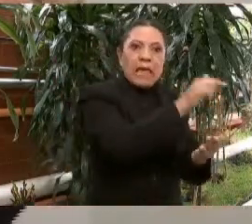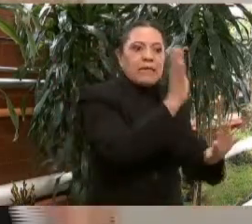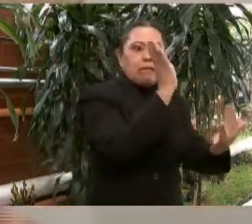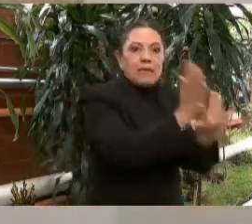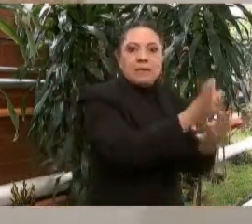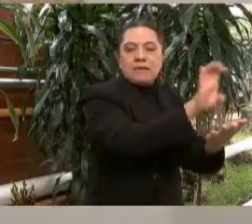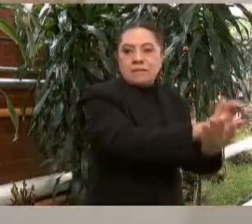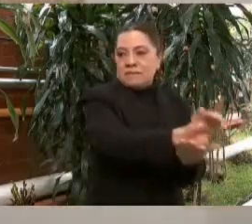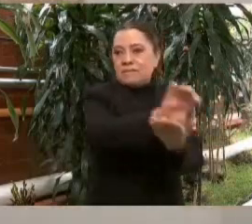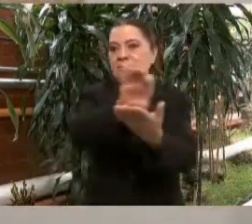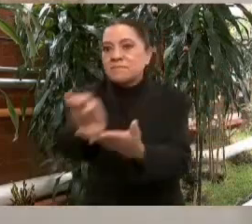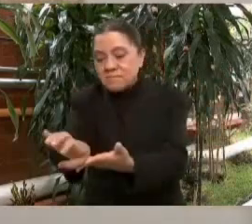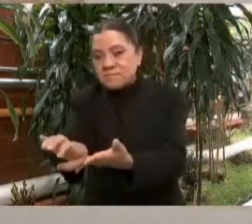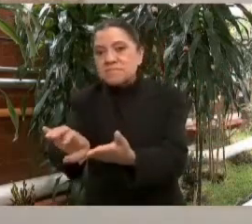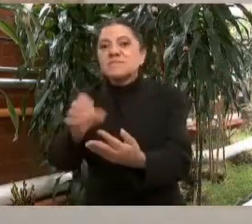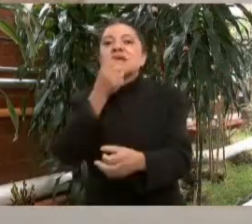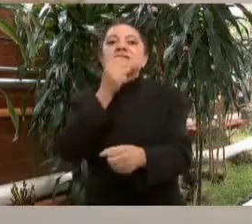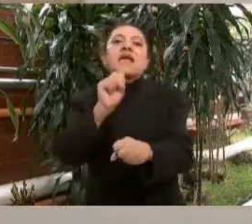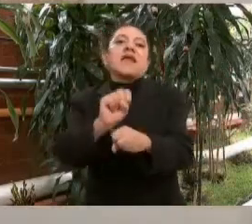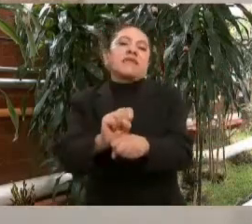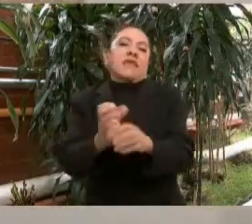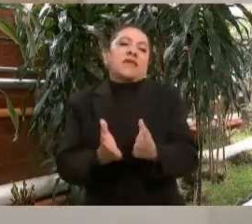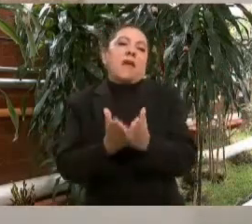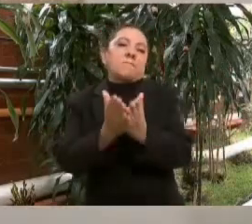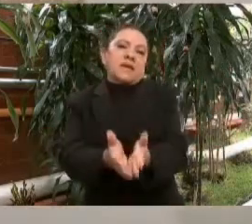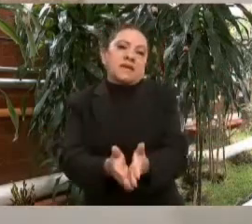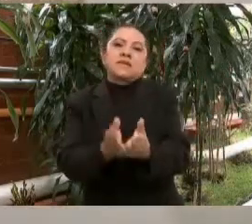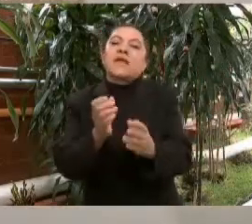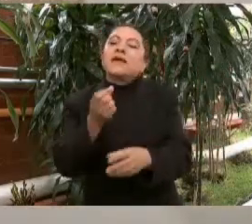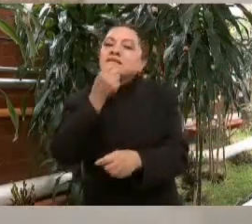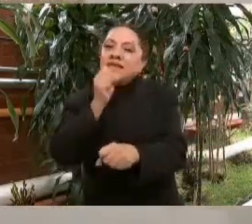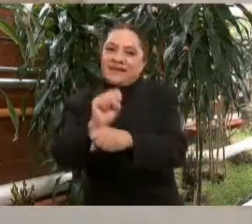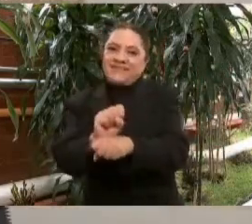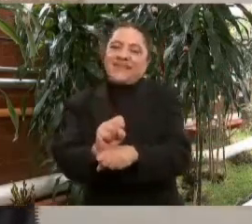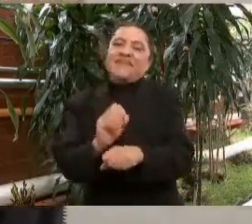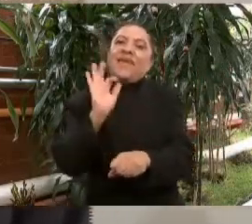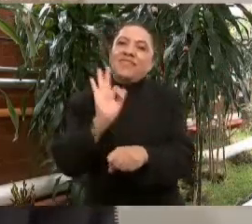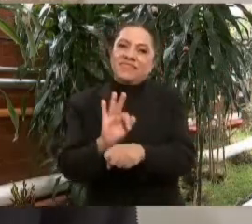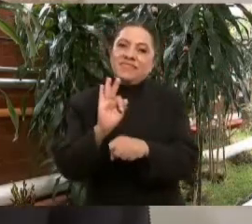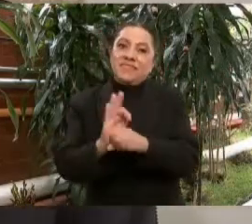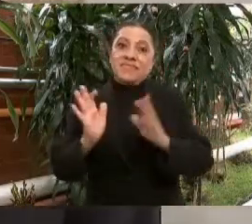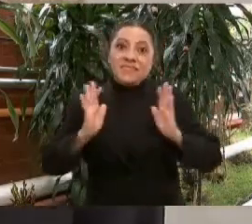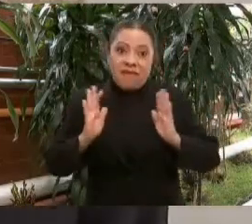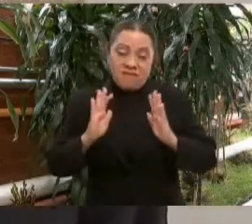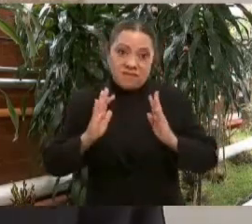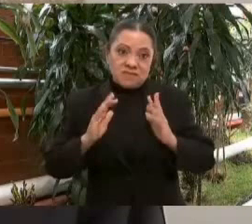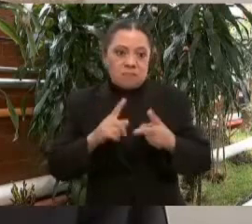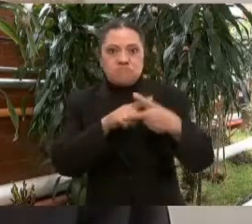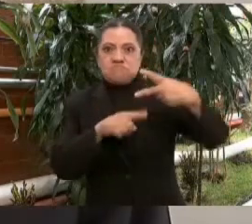y a la Secretaría de la Defensa. Dos días.